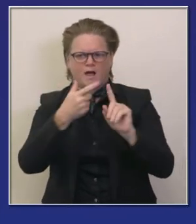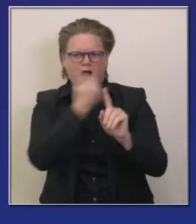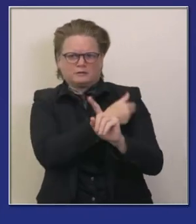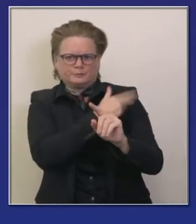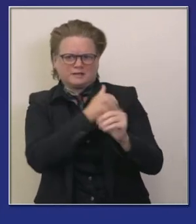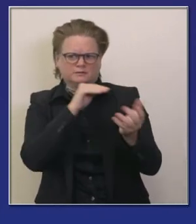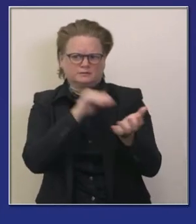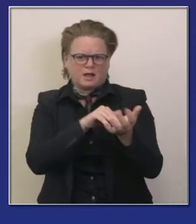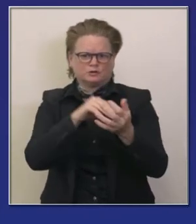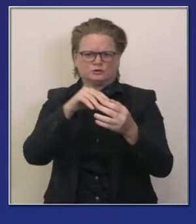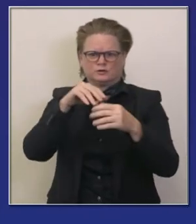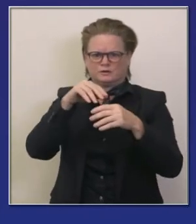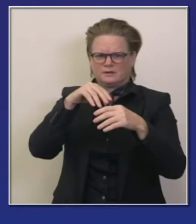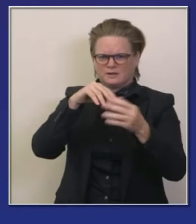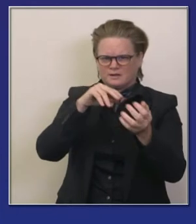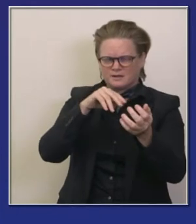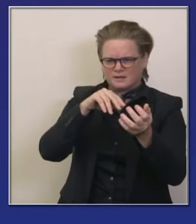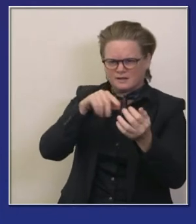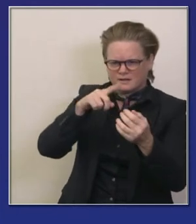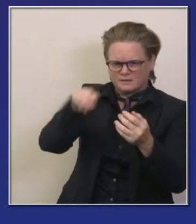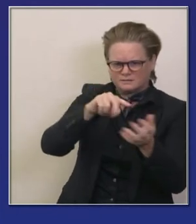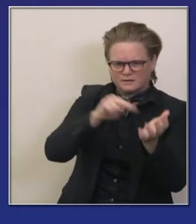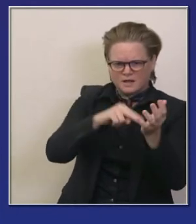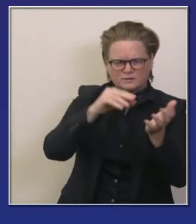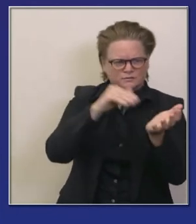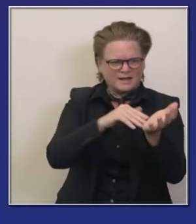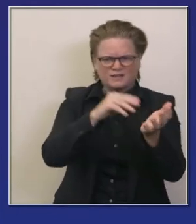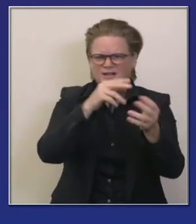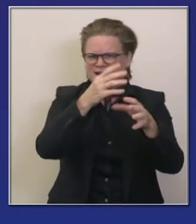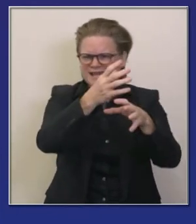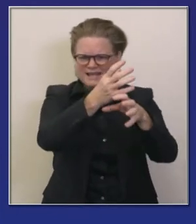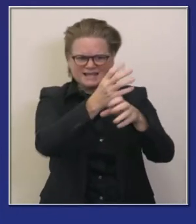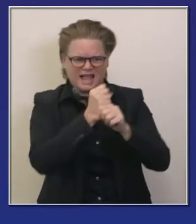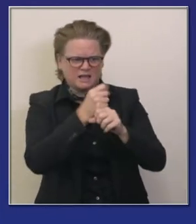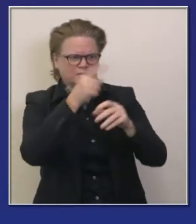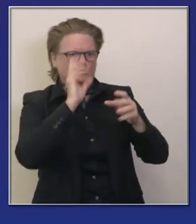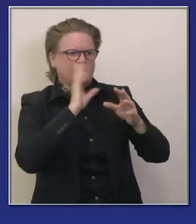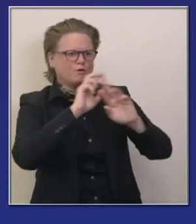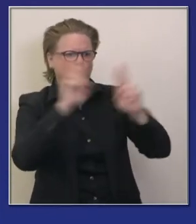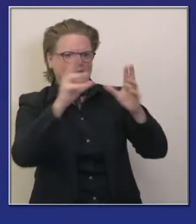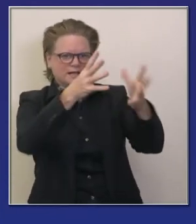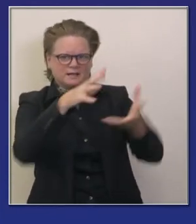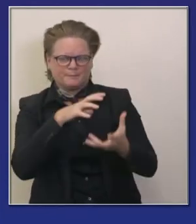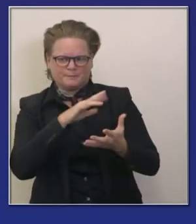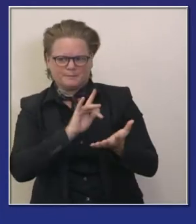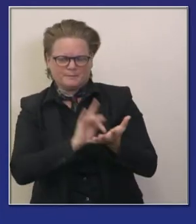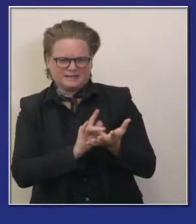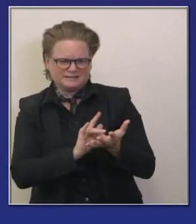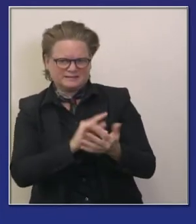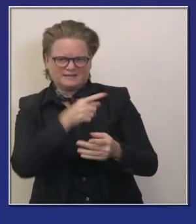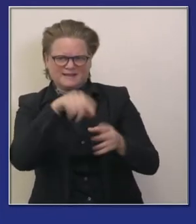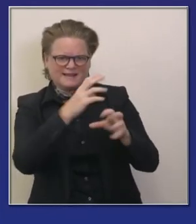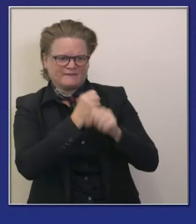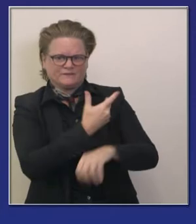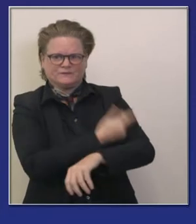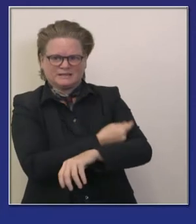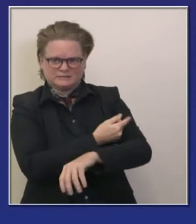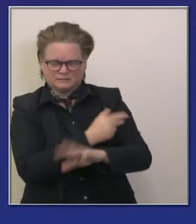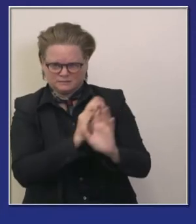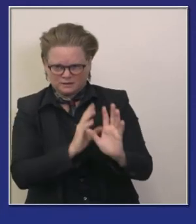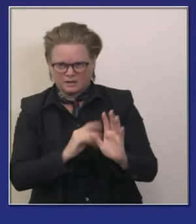provisión los equipos consultorios de cómo distribuimos y destinamos esas dosis de una forma